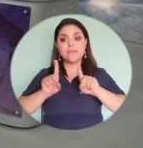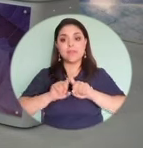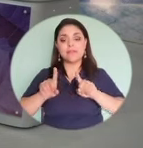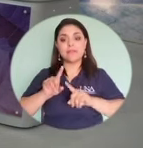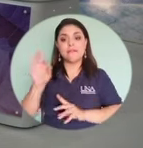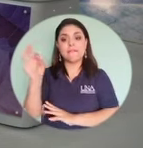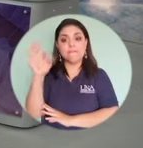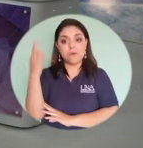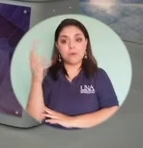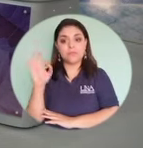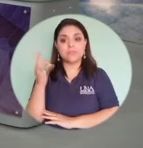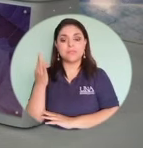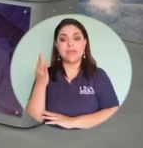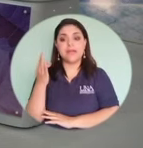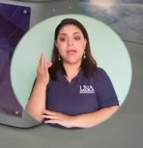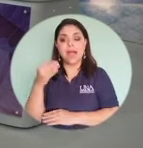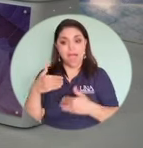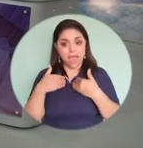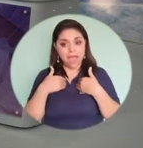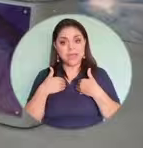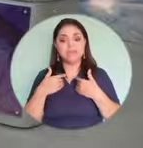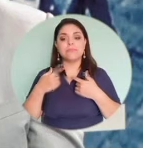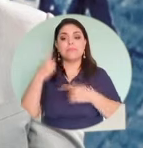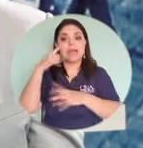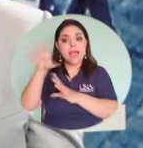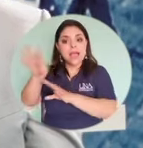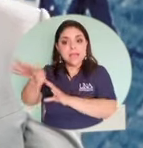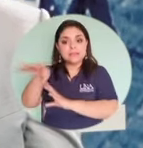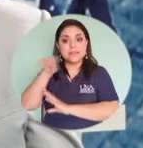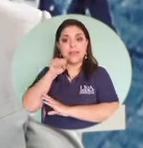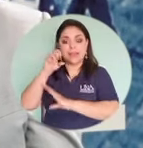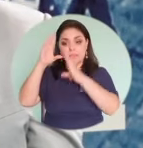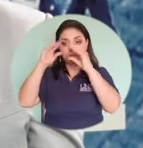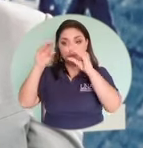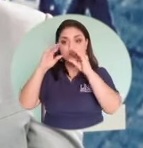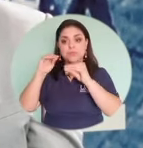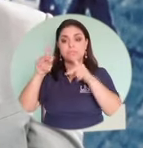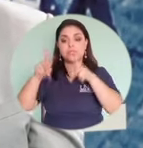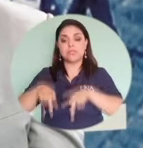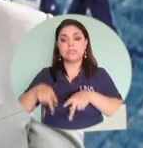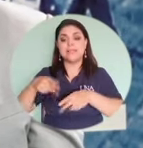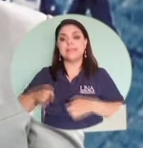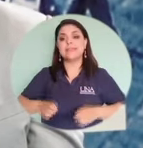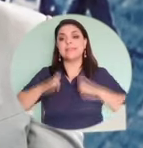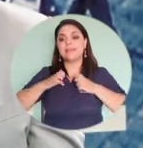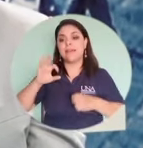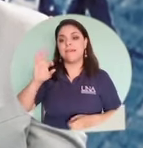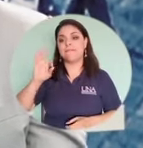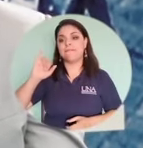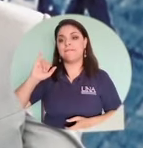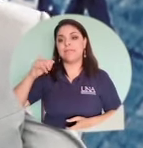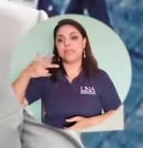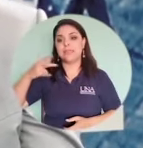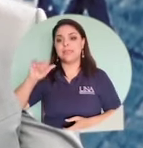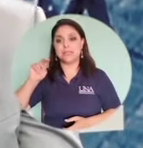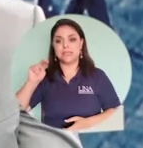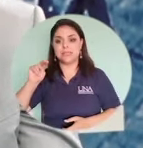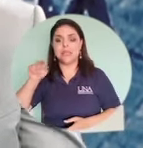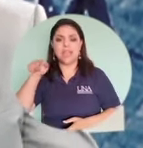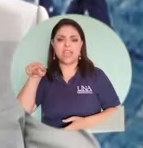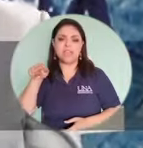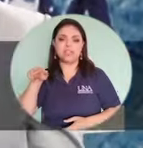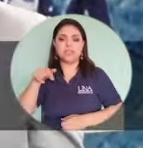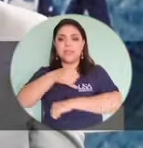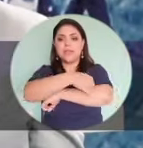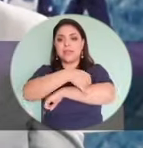existen para extraer información de las personas, existe el phishing y pues aquí ya lo que estamos hablando es un poco de ingeniería social.